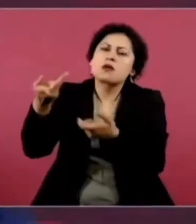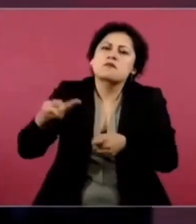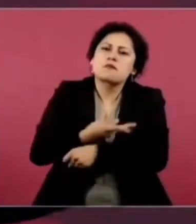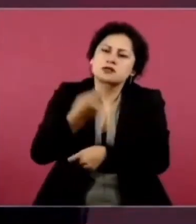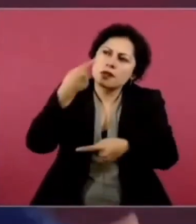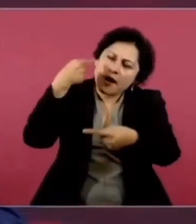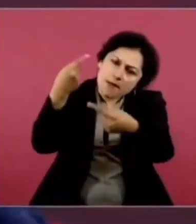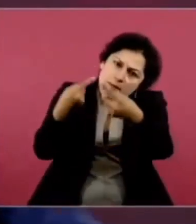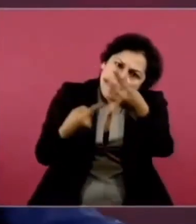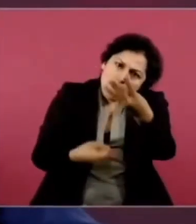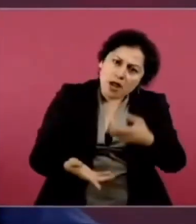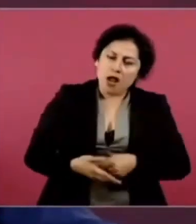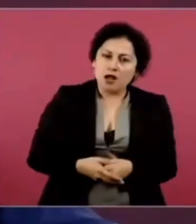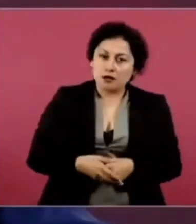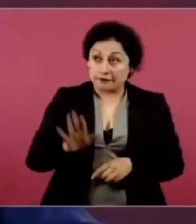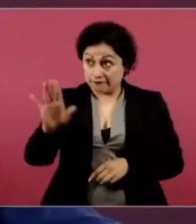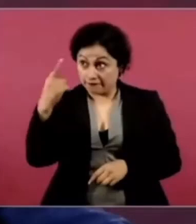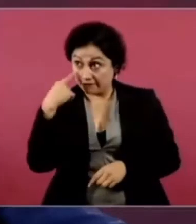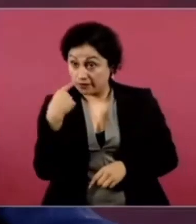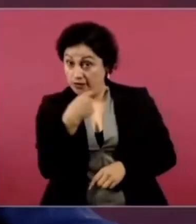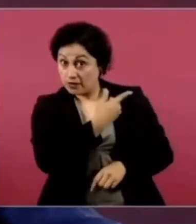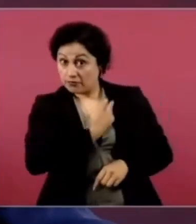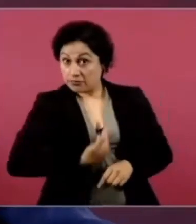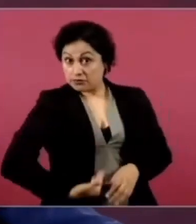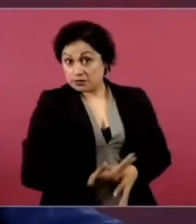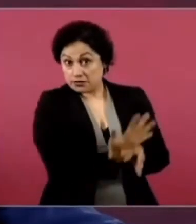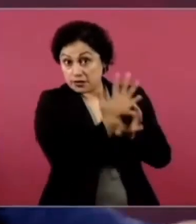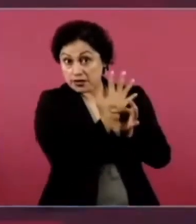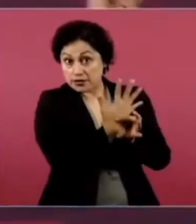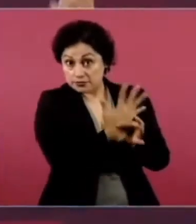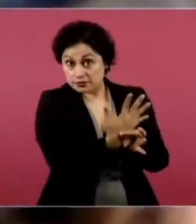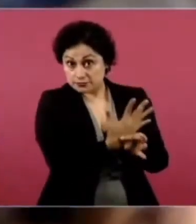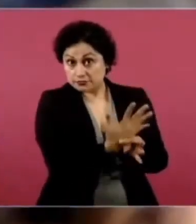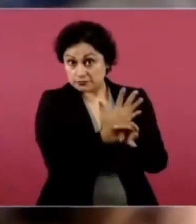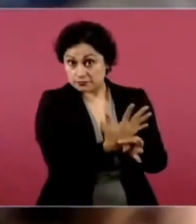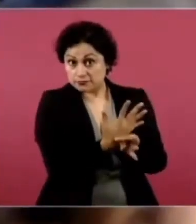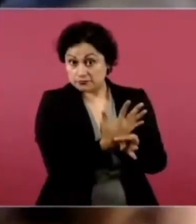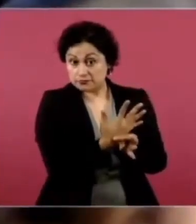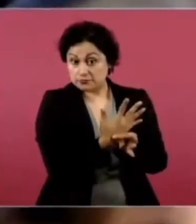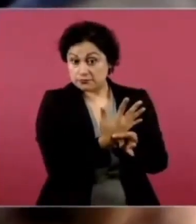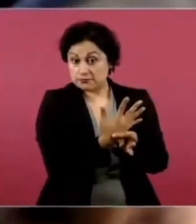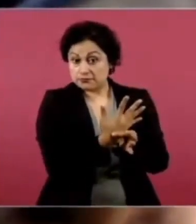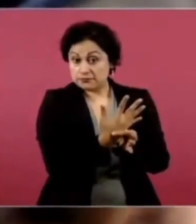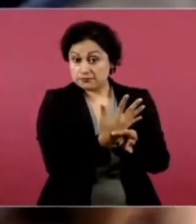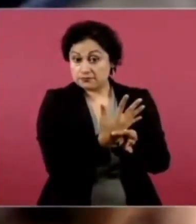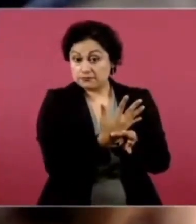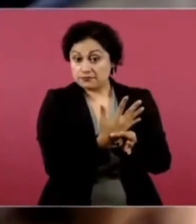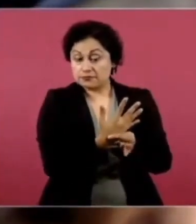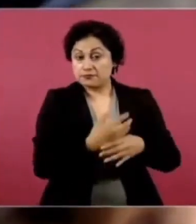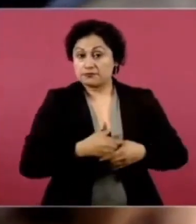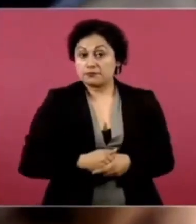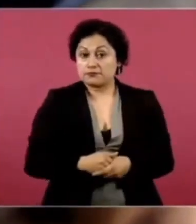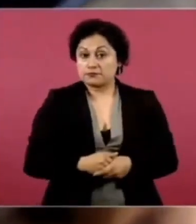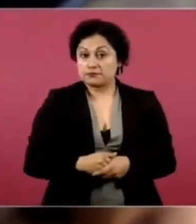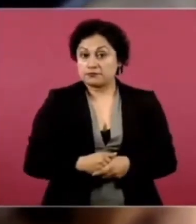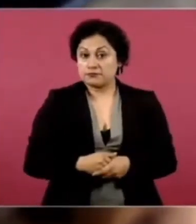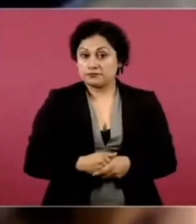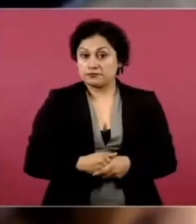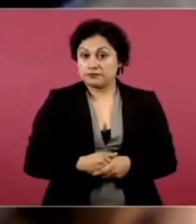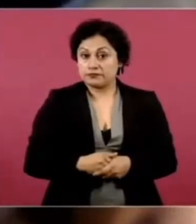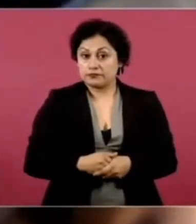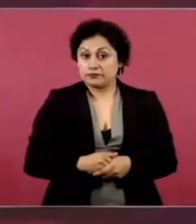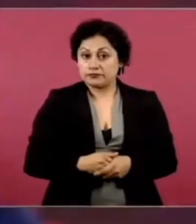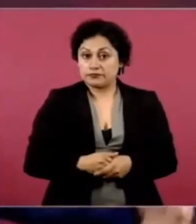Dice el presidente. Que no es. De competencia.